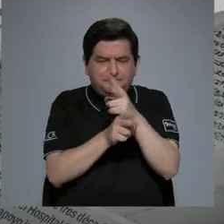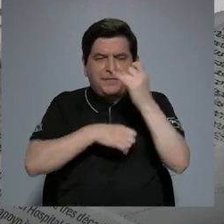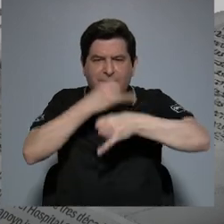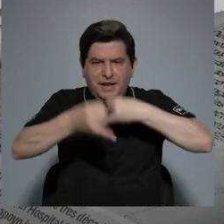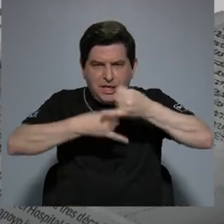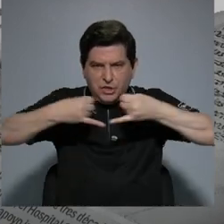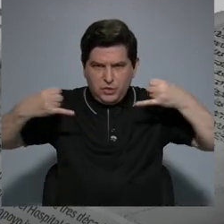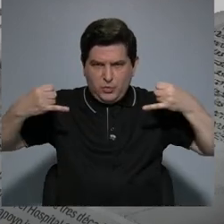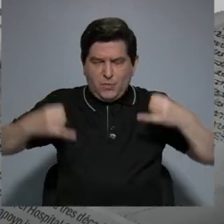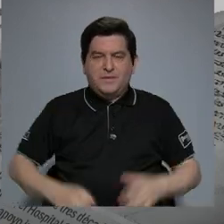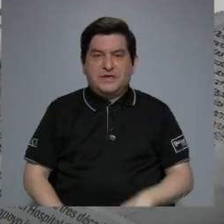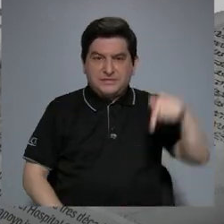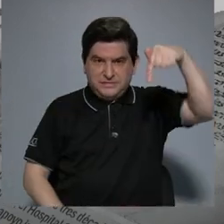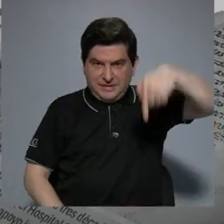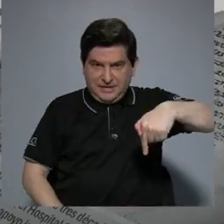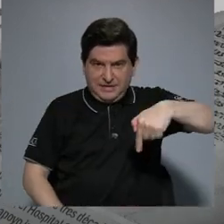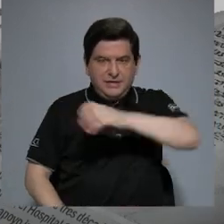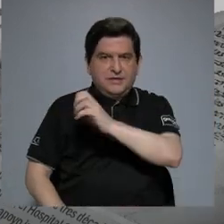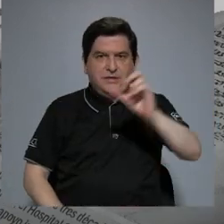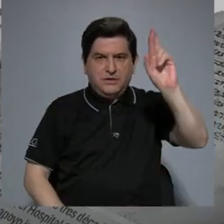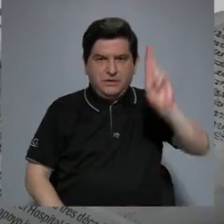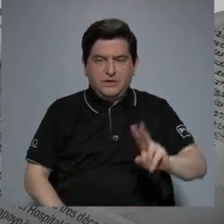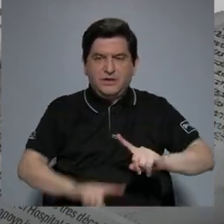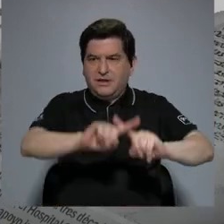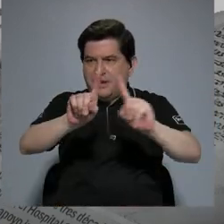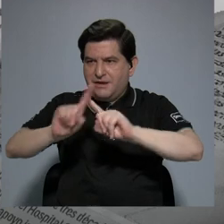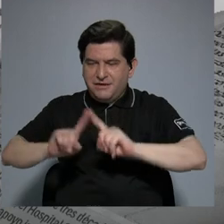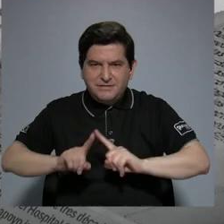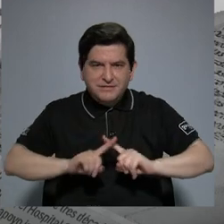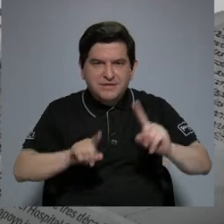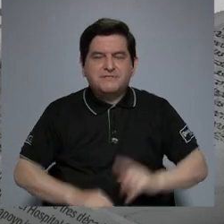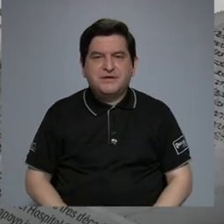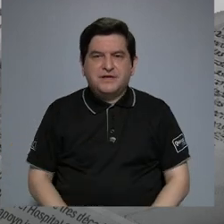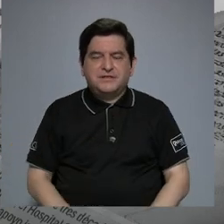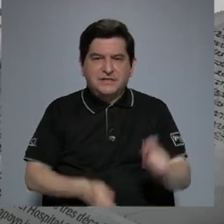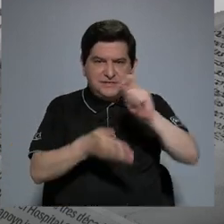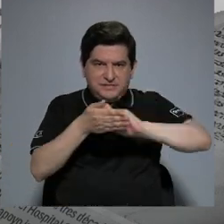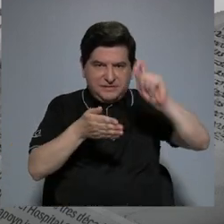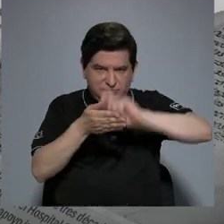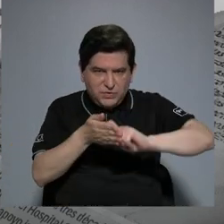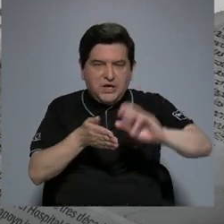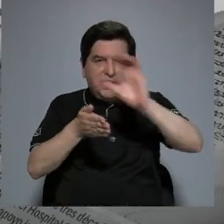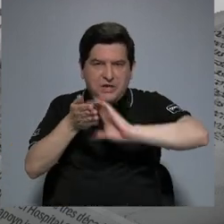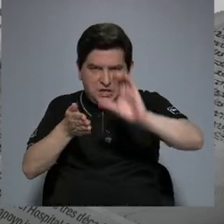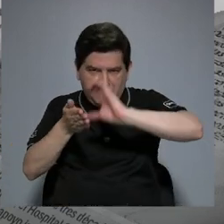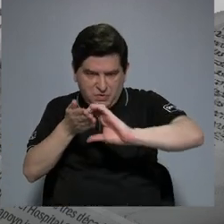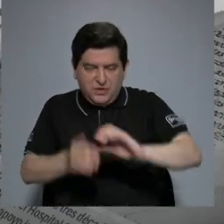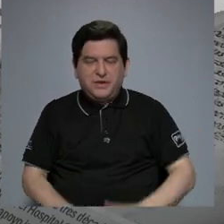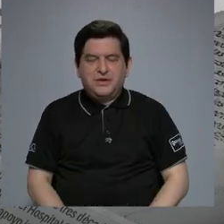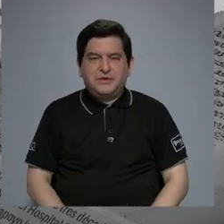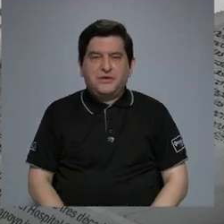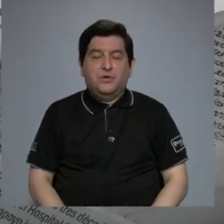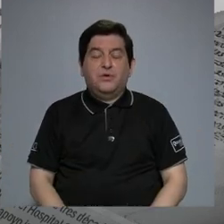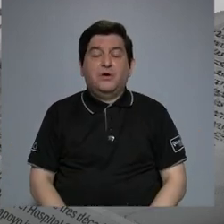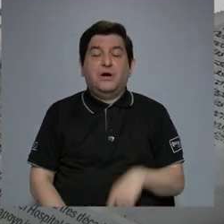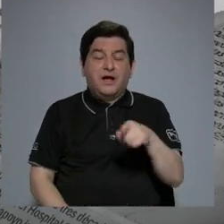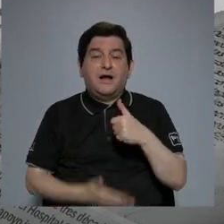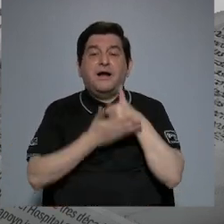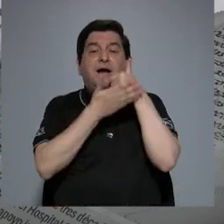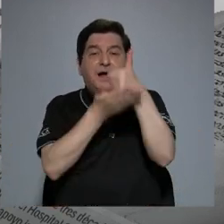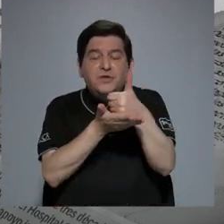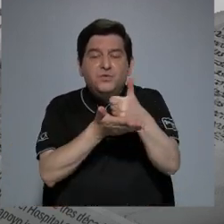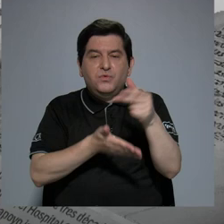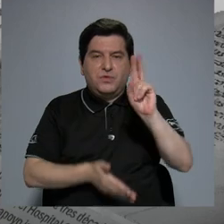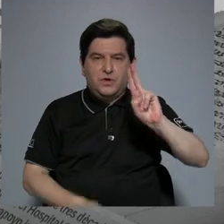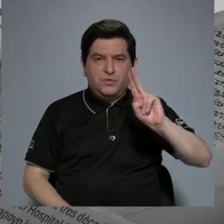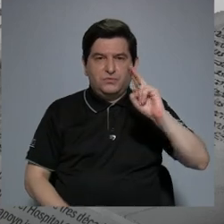idiomas en Costa Rica, en los diferentes, tanto primaria y secundaria, por parte de una colaboración que da la